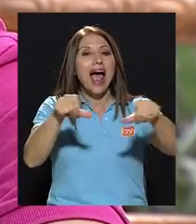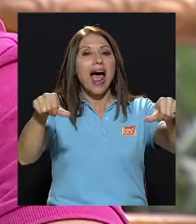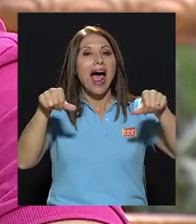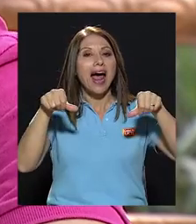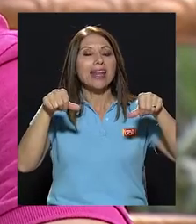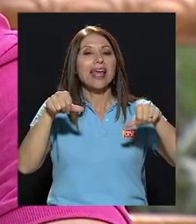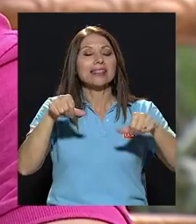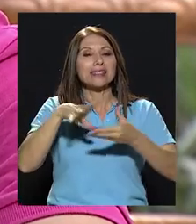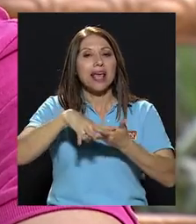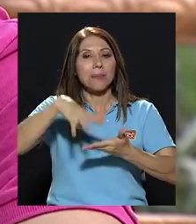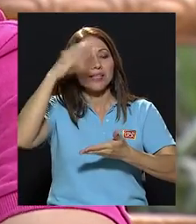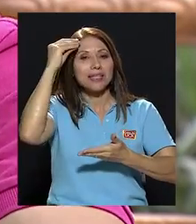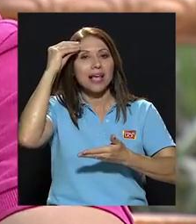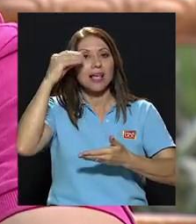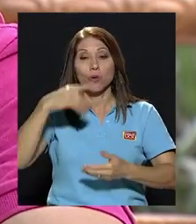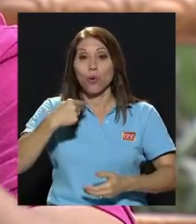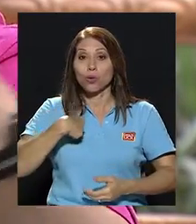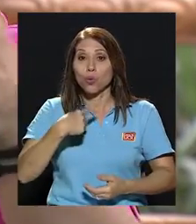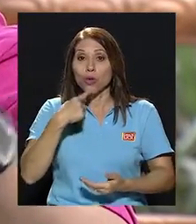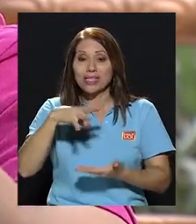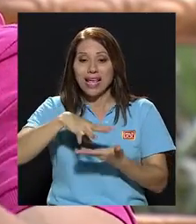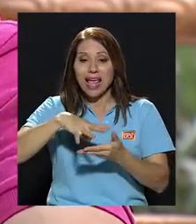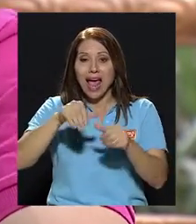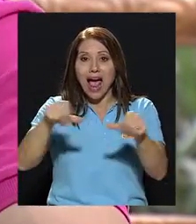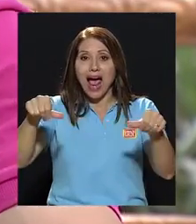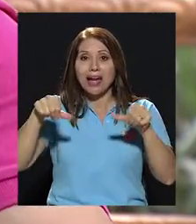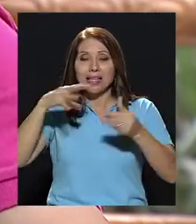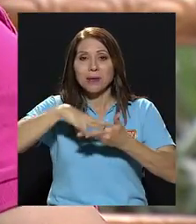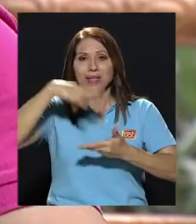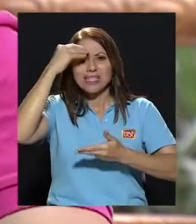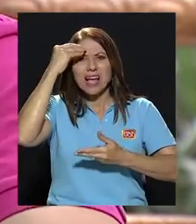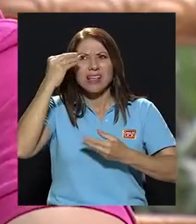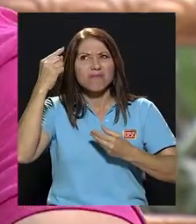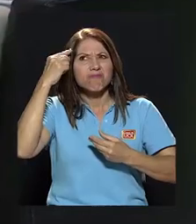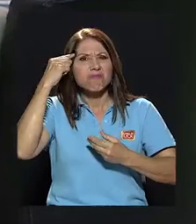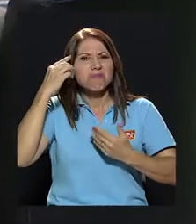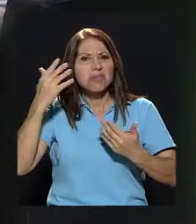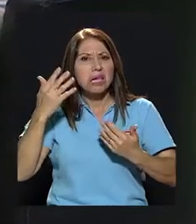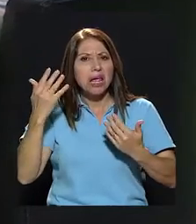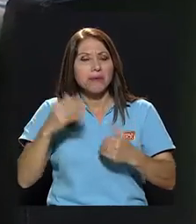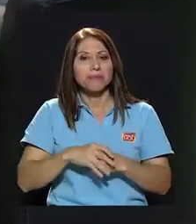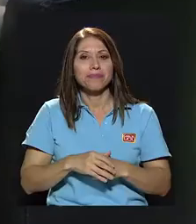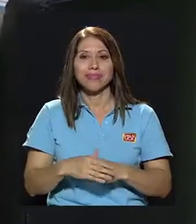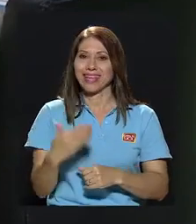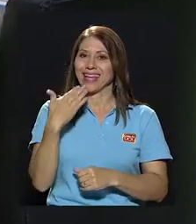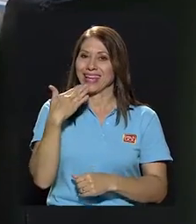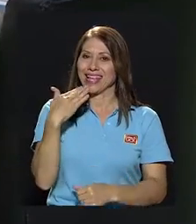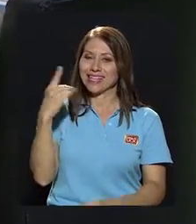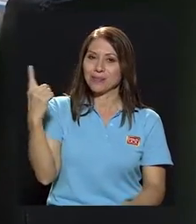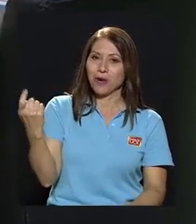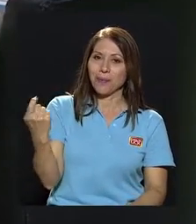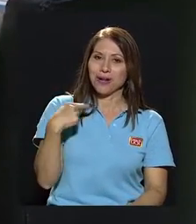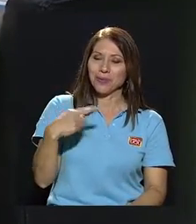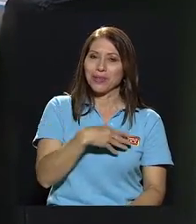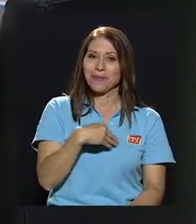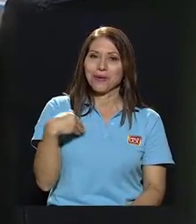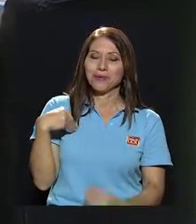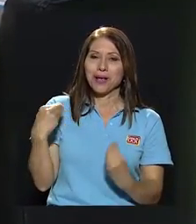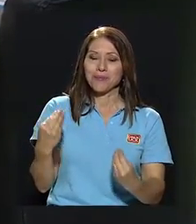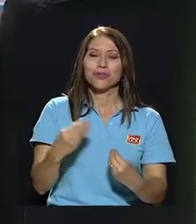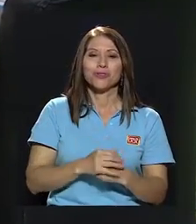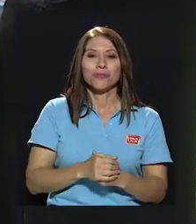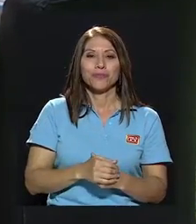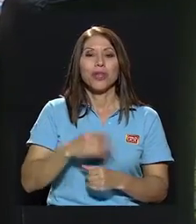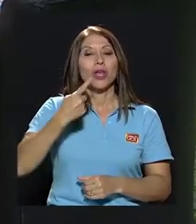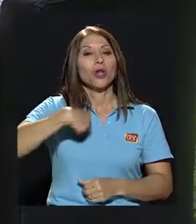aprendizaje, que cuando uno dice áreas de aprendizaje, ¿qué debería imaginarse? Sí, gracias por la pregunta, me gusta mucho.